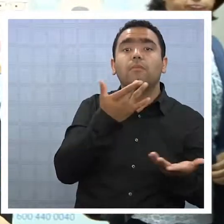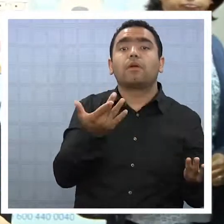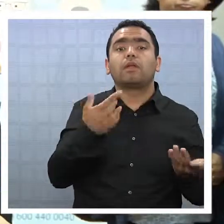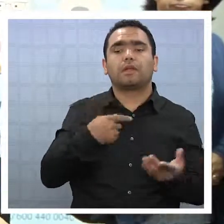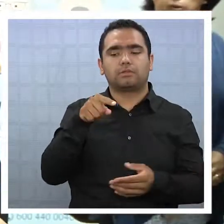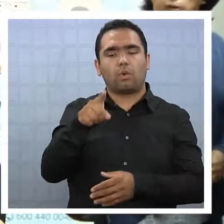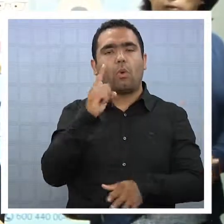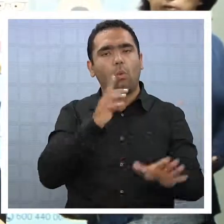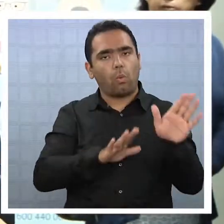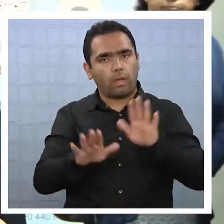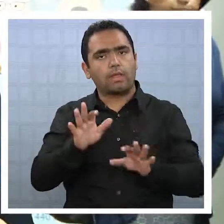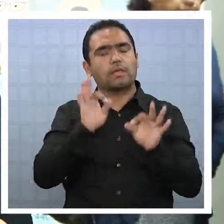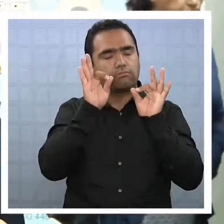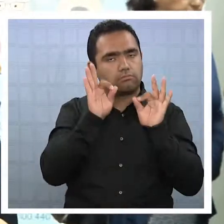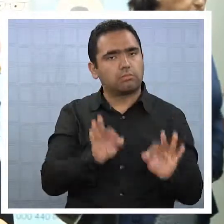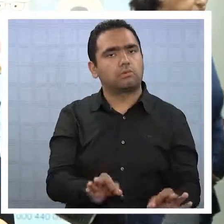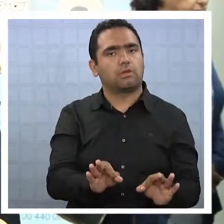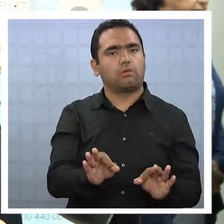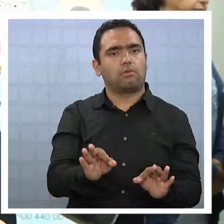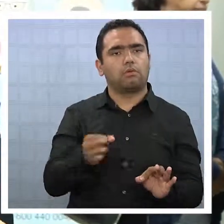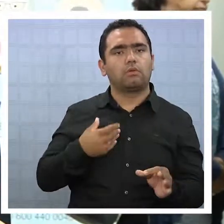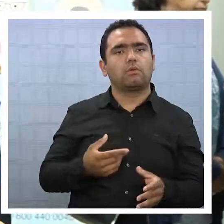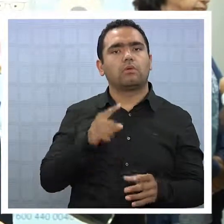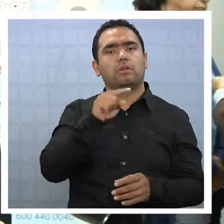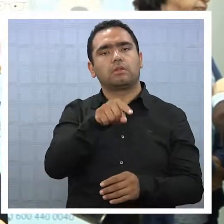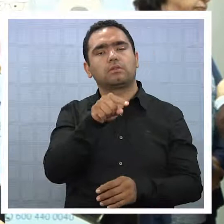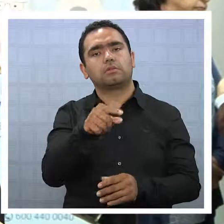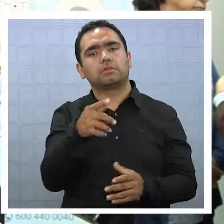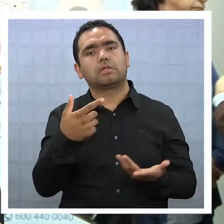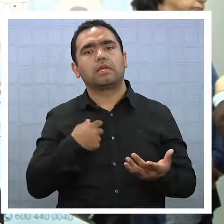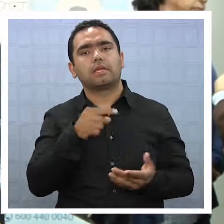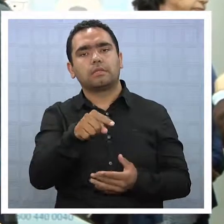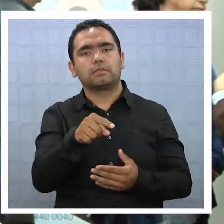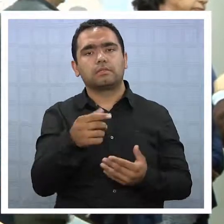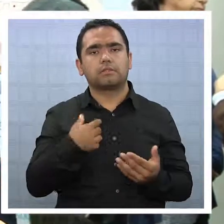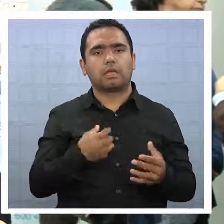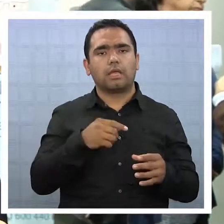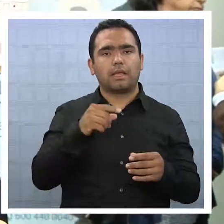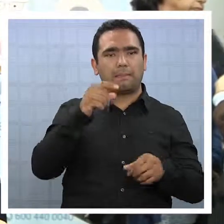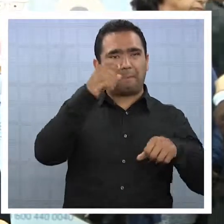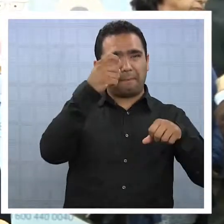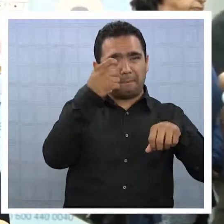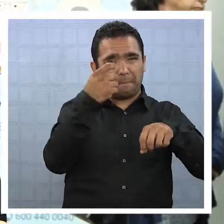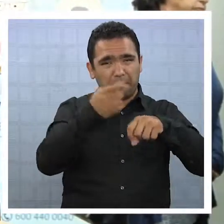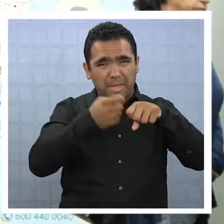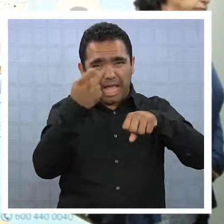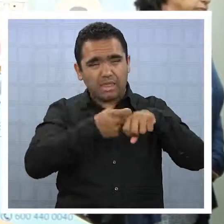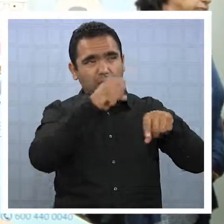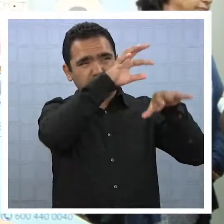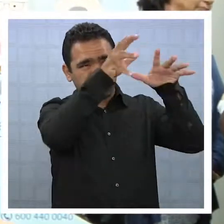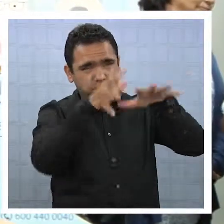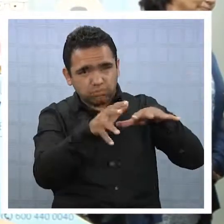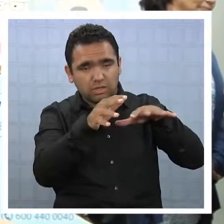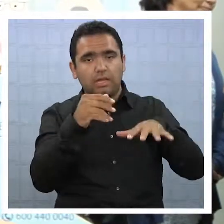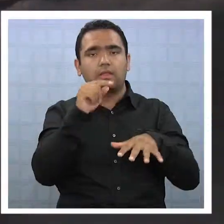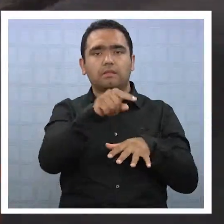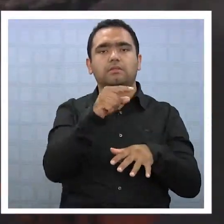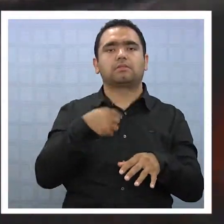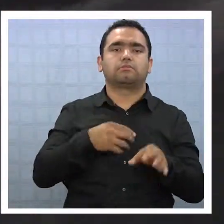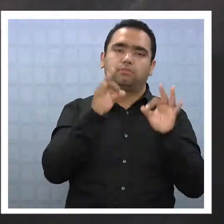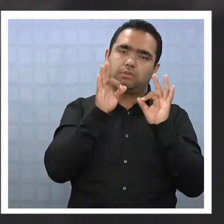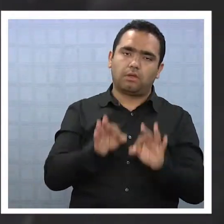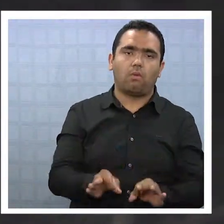ese material permite servir de colchón a ese rodado que va cayendo y así la gente pueda transitar con la seguridad que